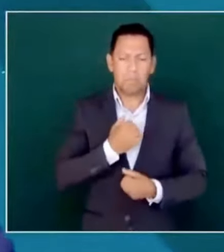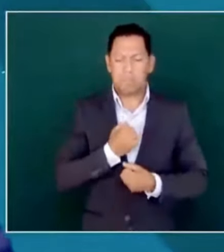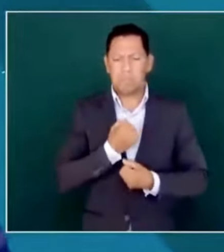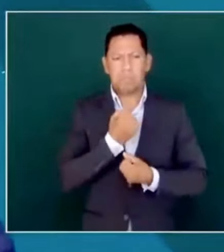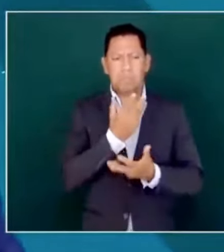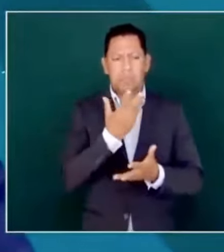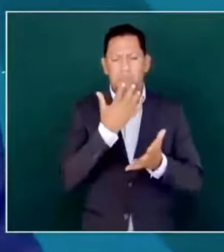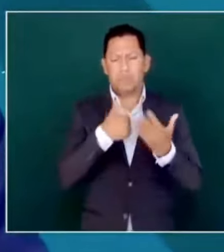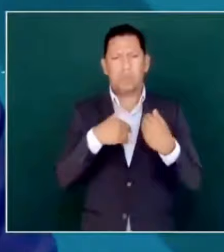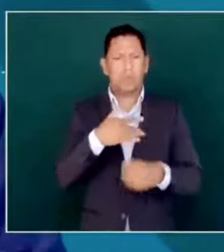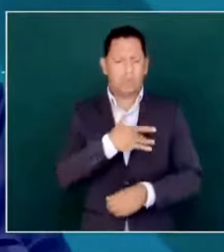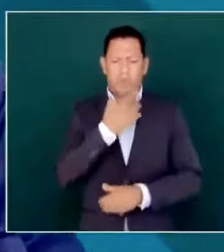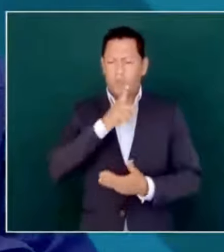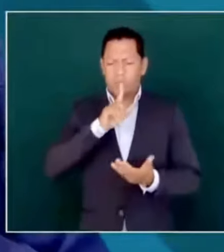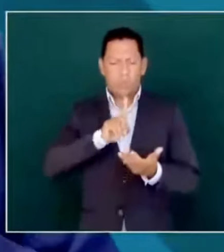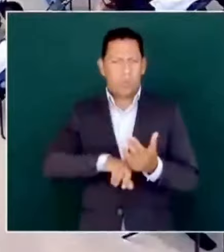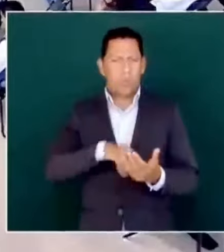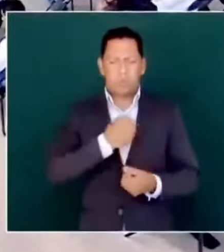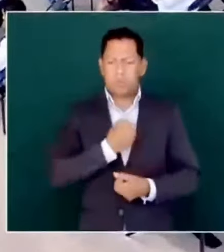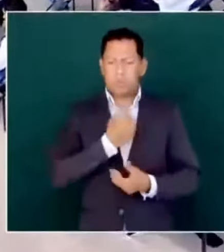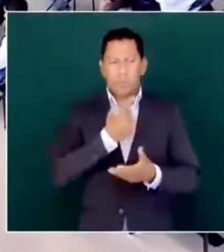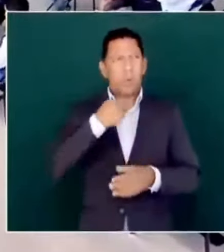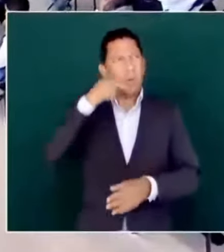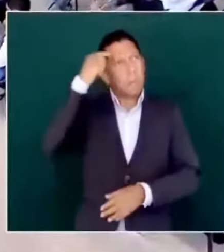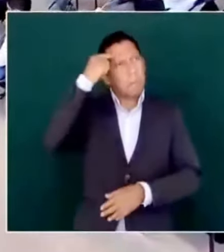porque siempre digo lo que pienso,